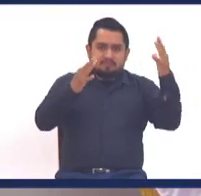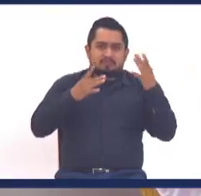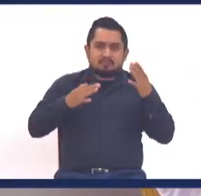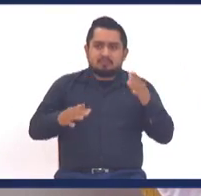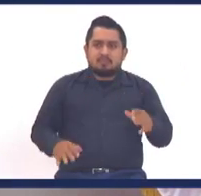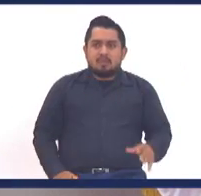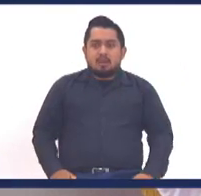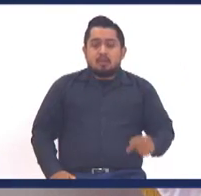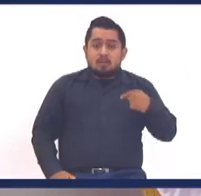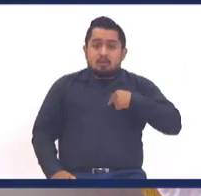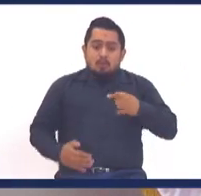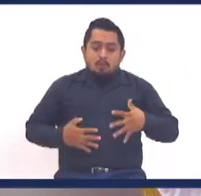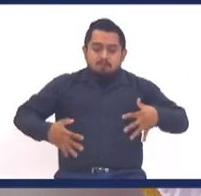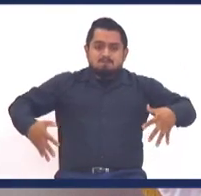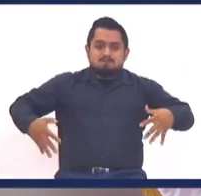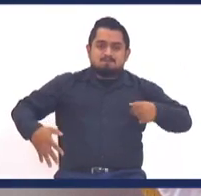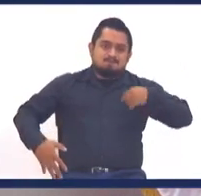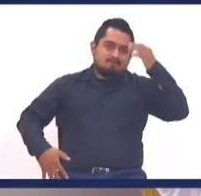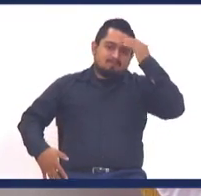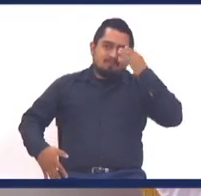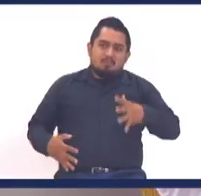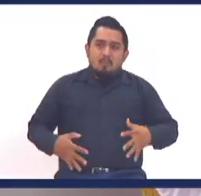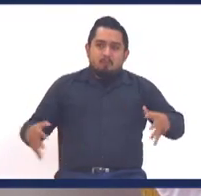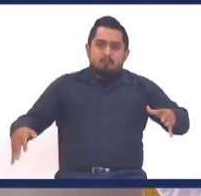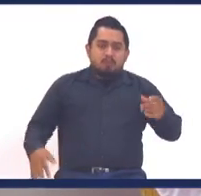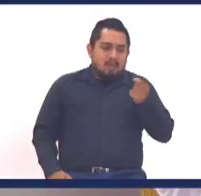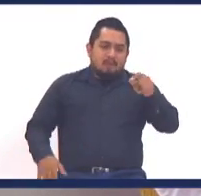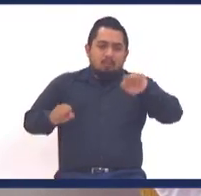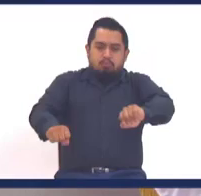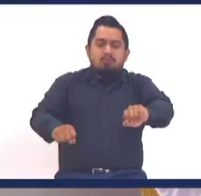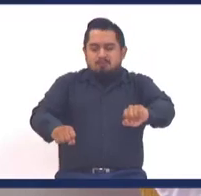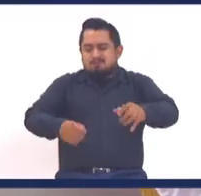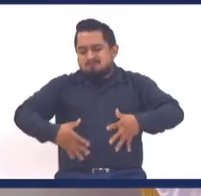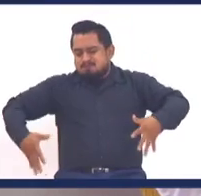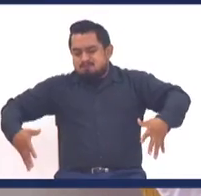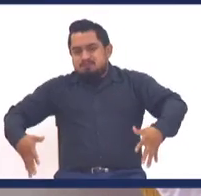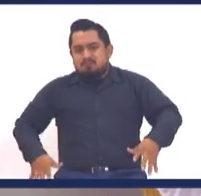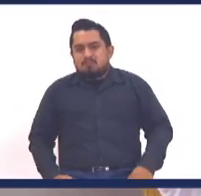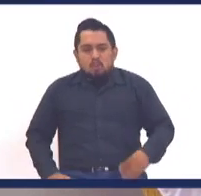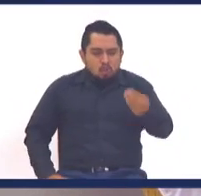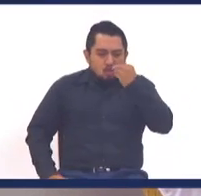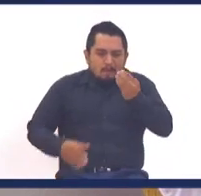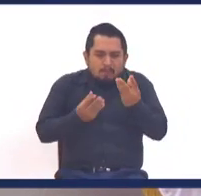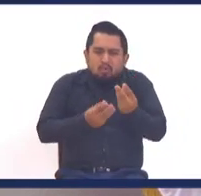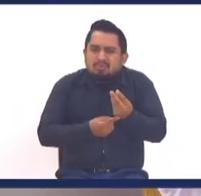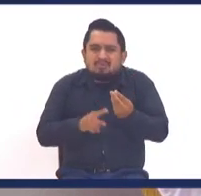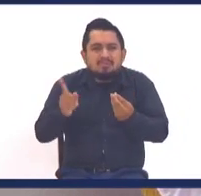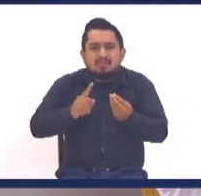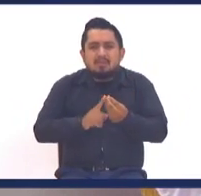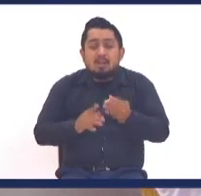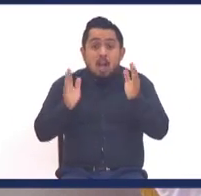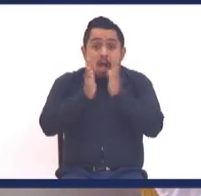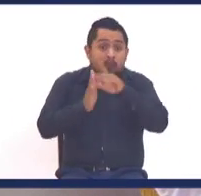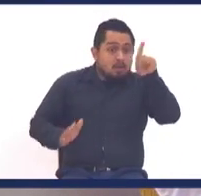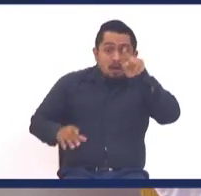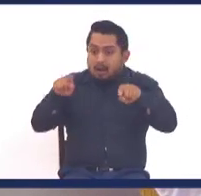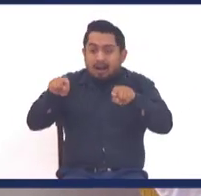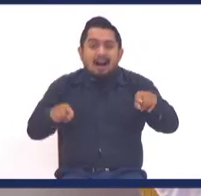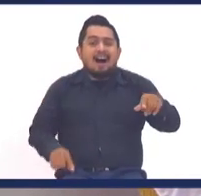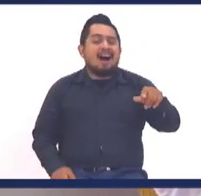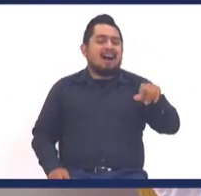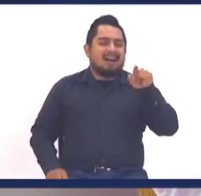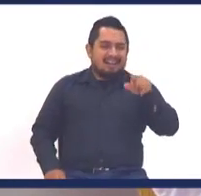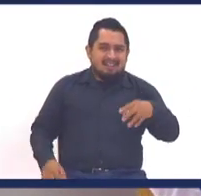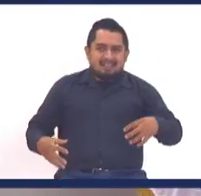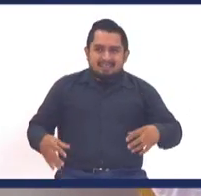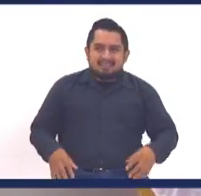hermano, yo soy gordo, lo reconozco, moriré siendo gordo, no puedo comer poquito, cuantos dicen amén, o señalo, amén, amén,